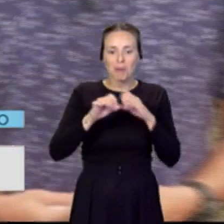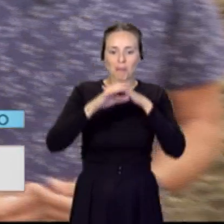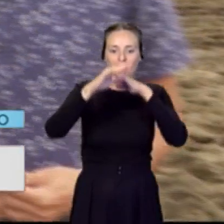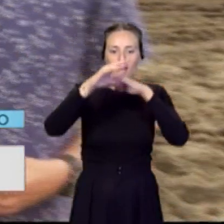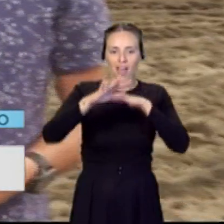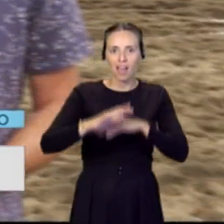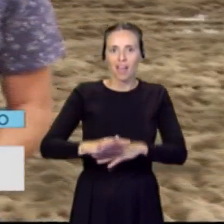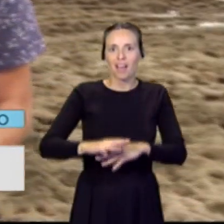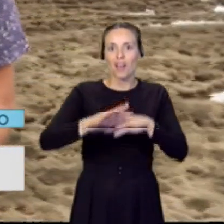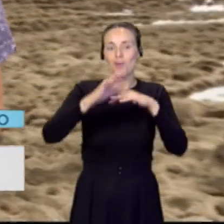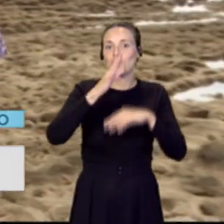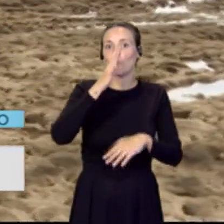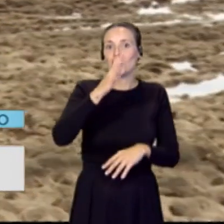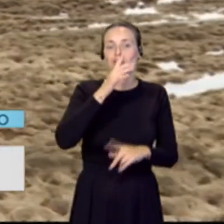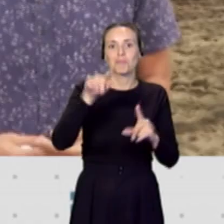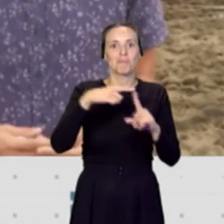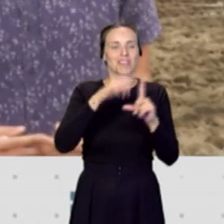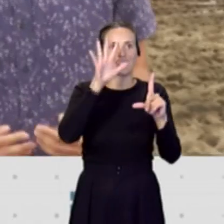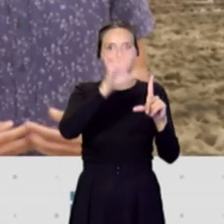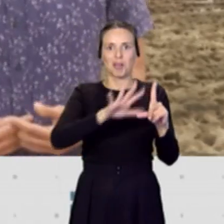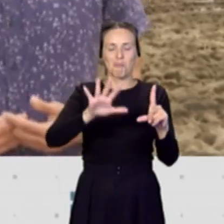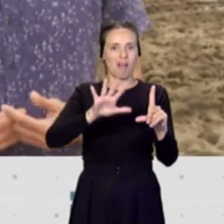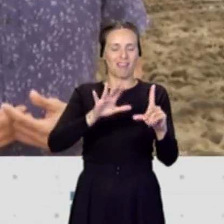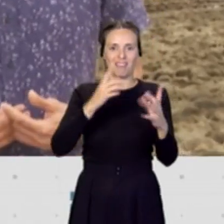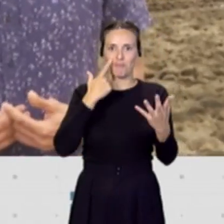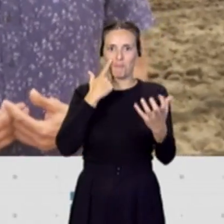imágenes tan espectaculares. Muchas gracias por explicarnos.